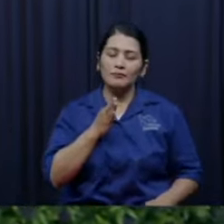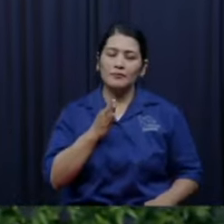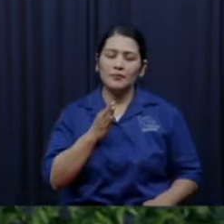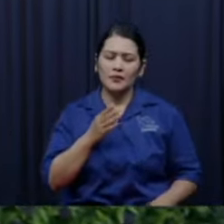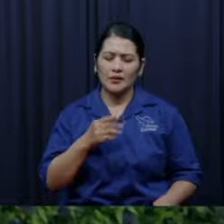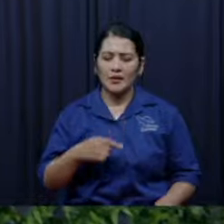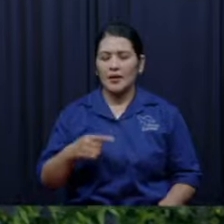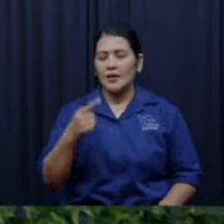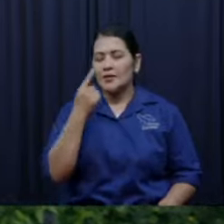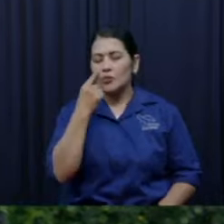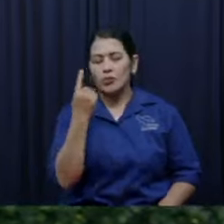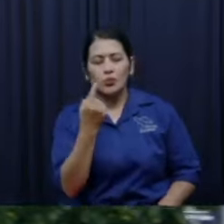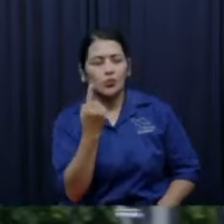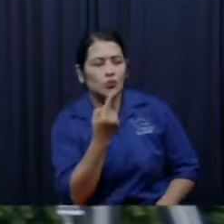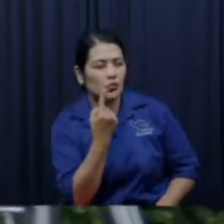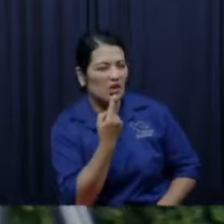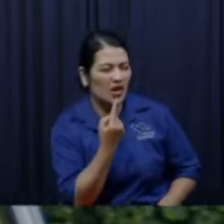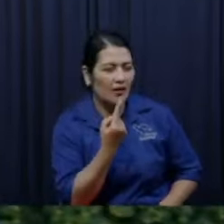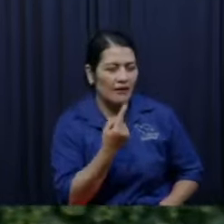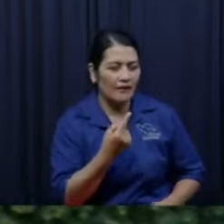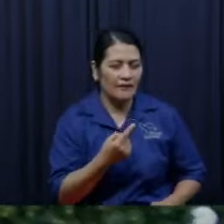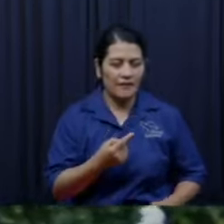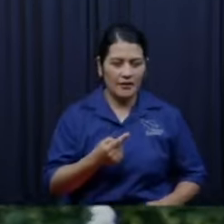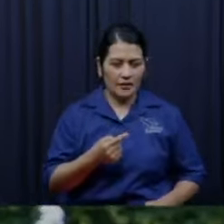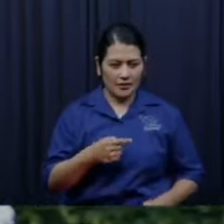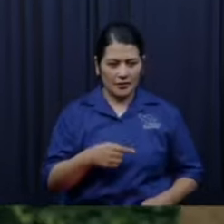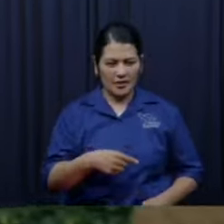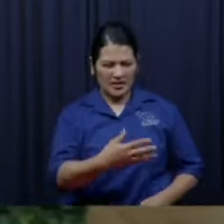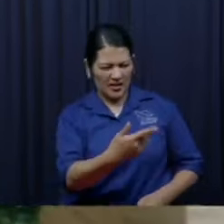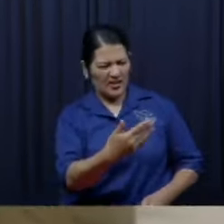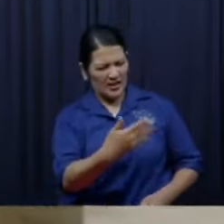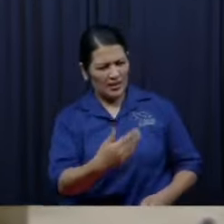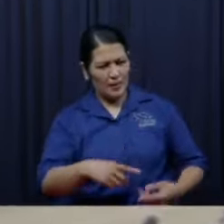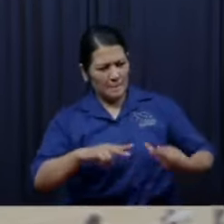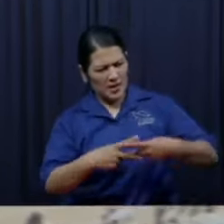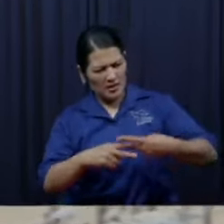sonarle y ya se había agarrado unos cuantos